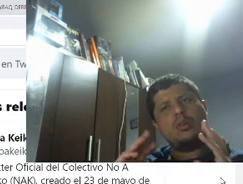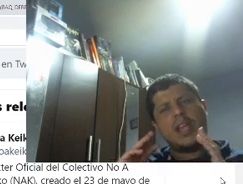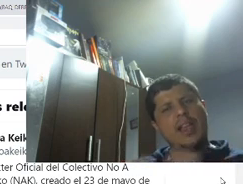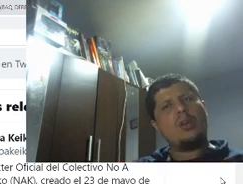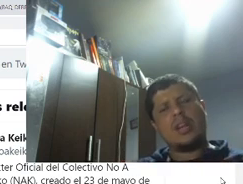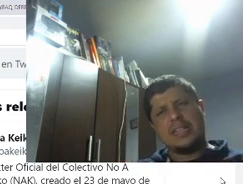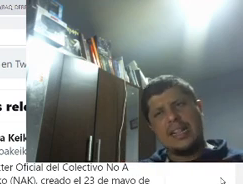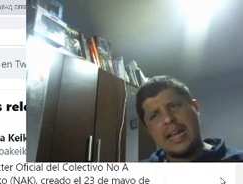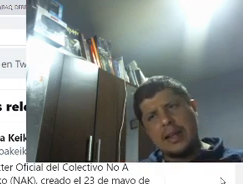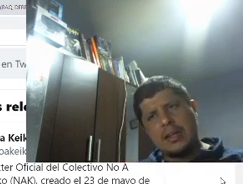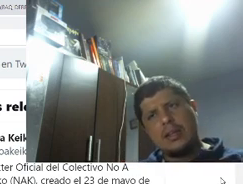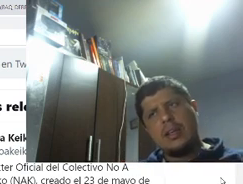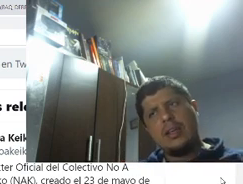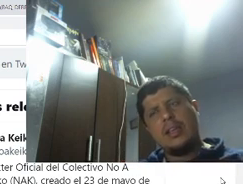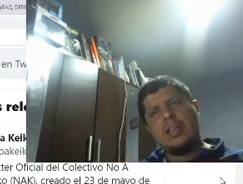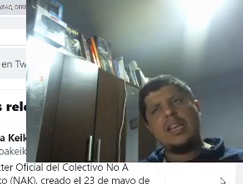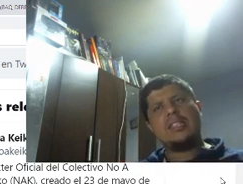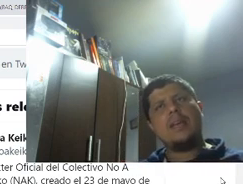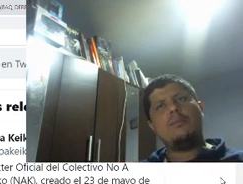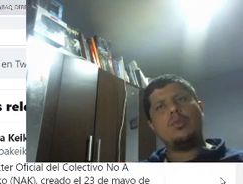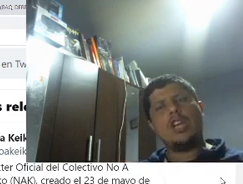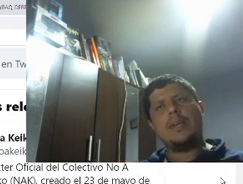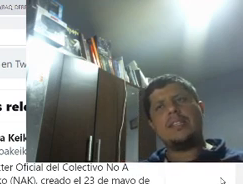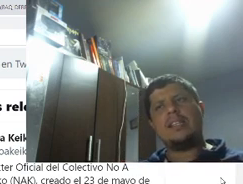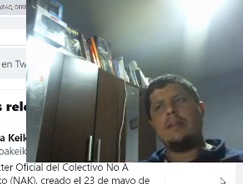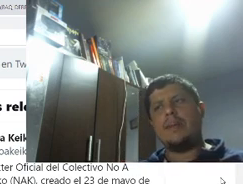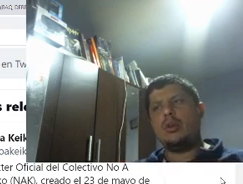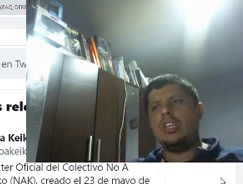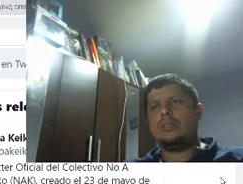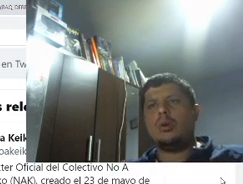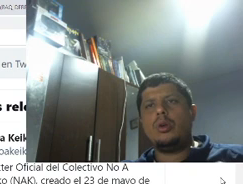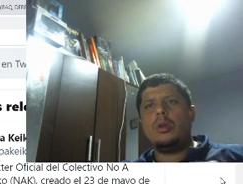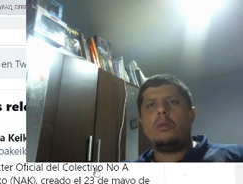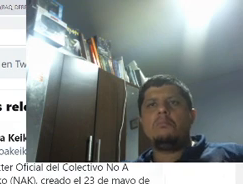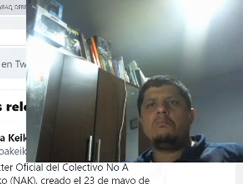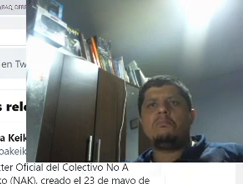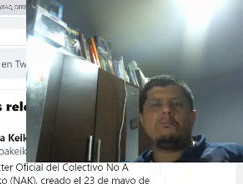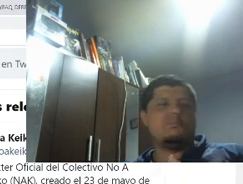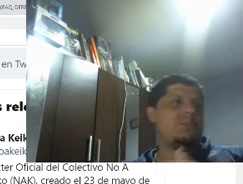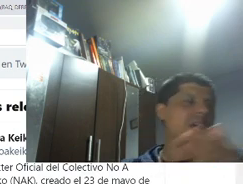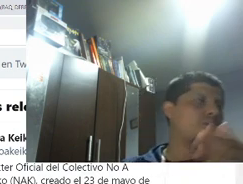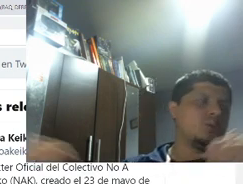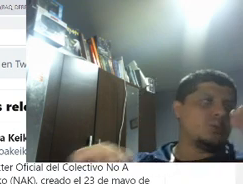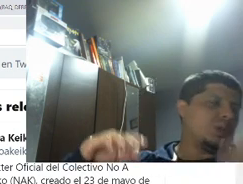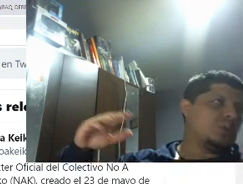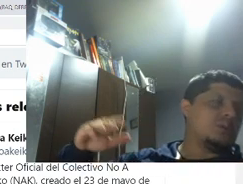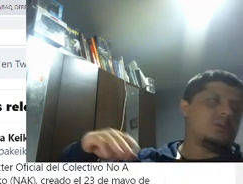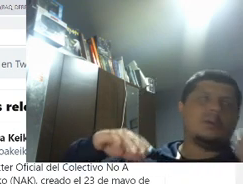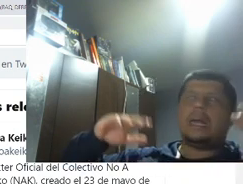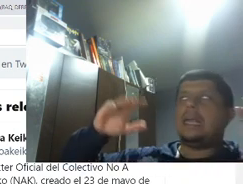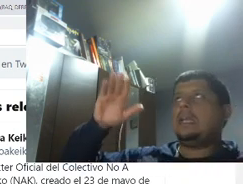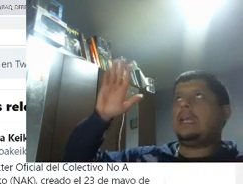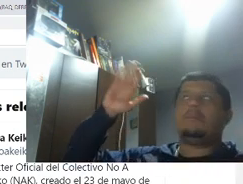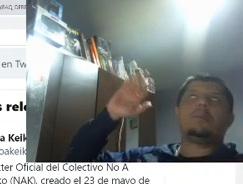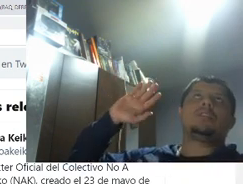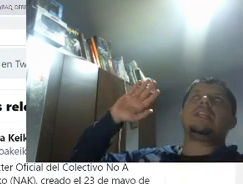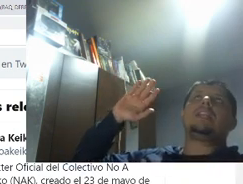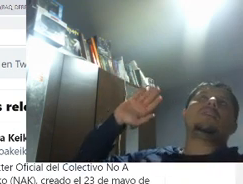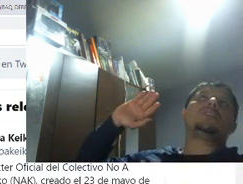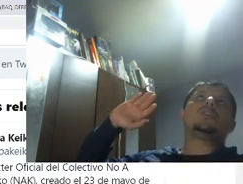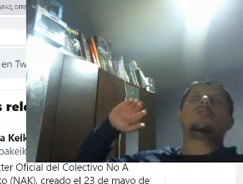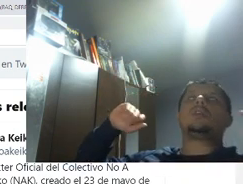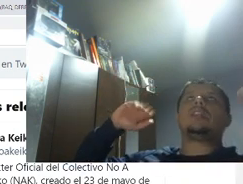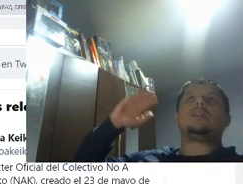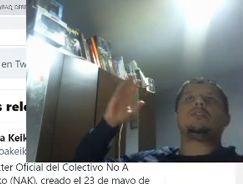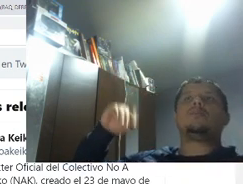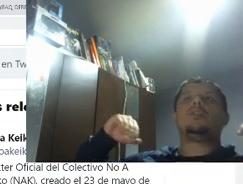hay algo que quiero resaltar. Que es que muchas veces en el periodismo, digamos, cuando alguien, vemos en la